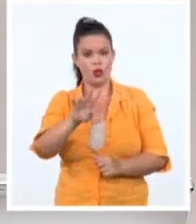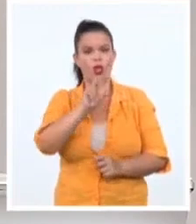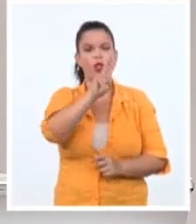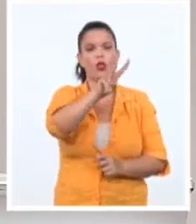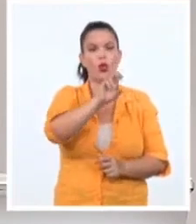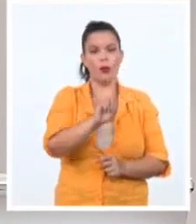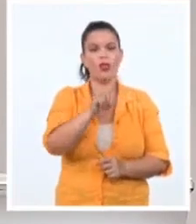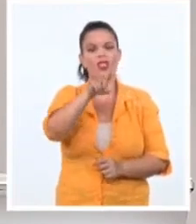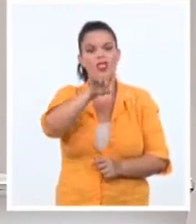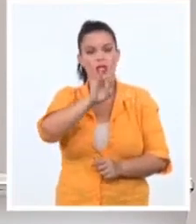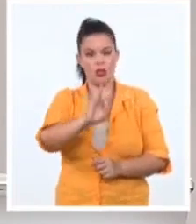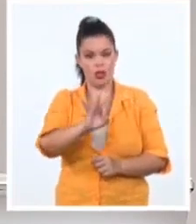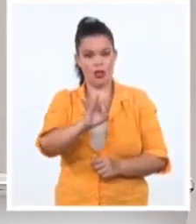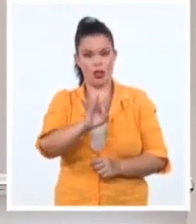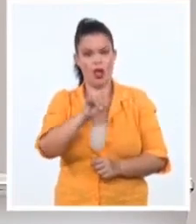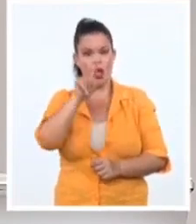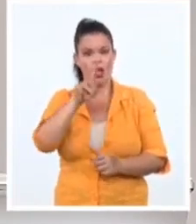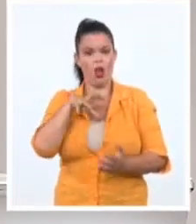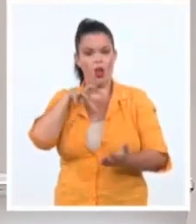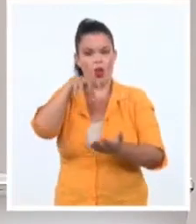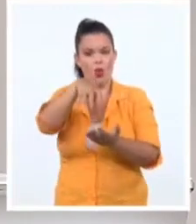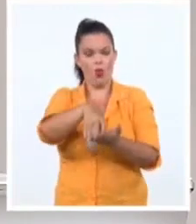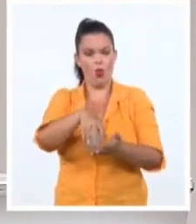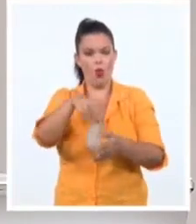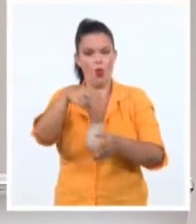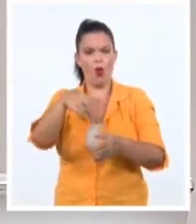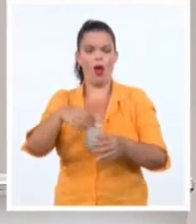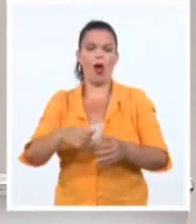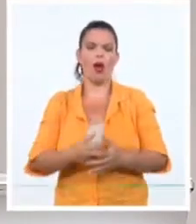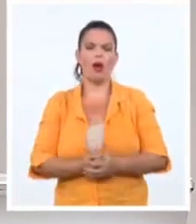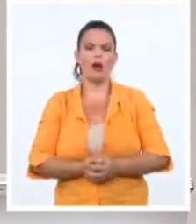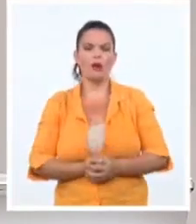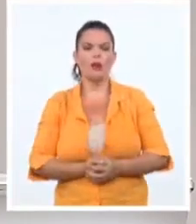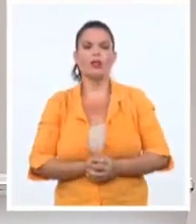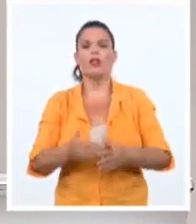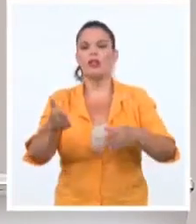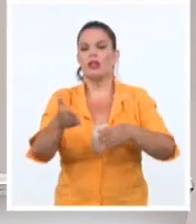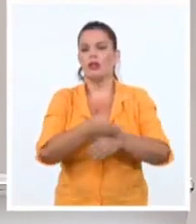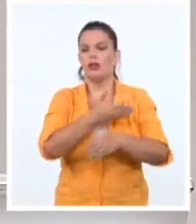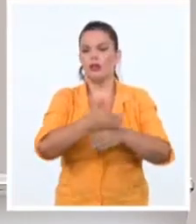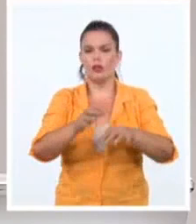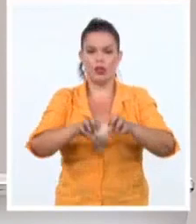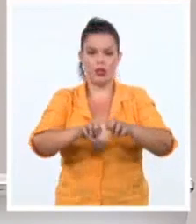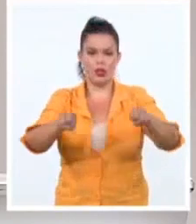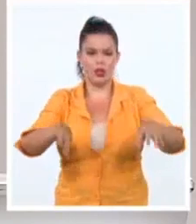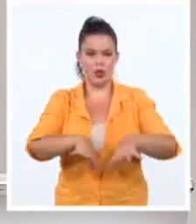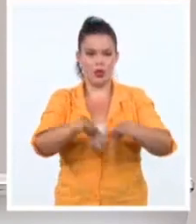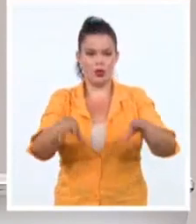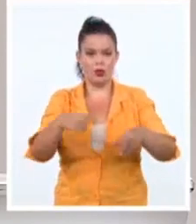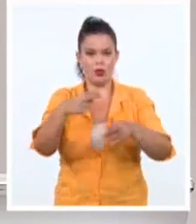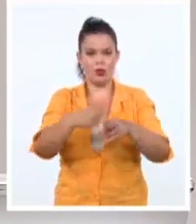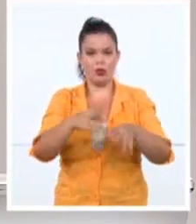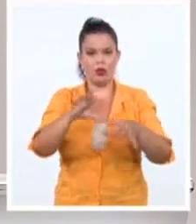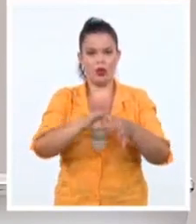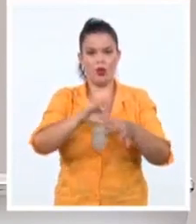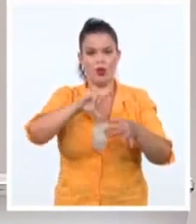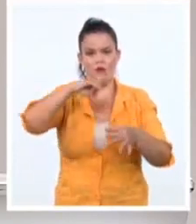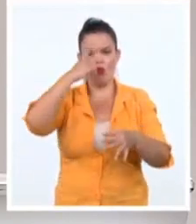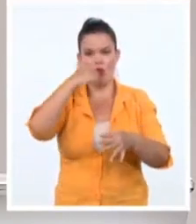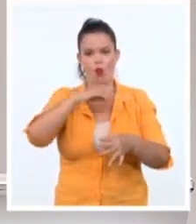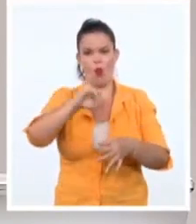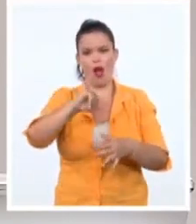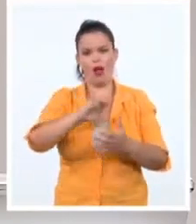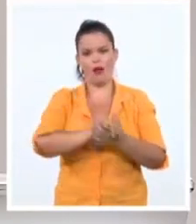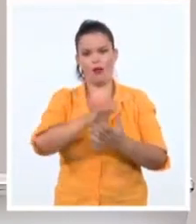las denominadas guarimbas, que fueron más que acciones violentas de los representantes de